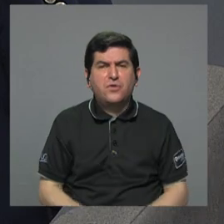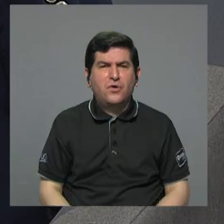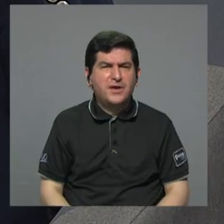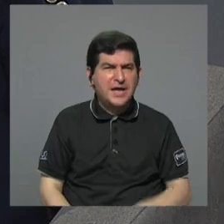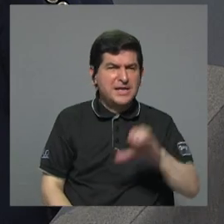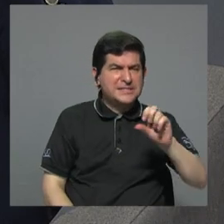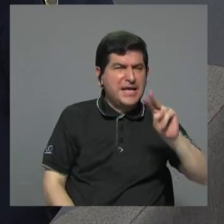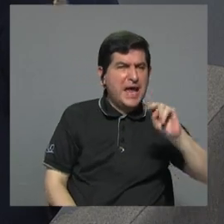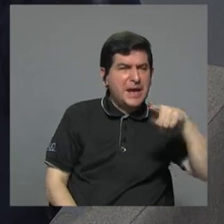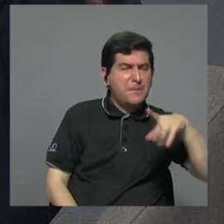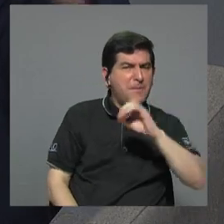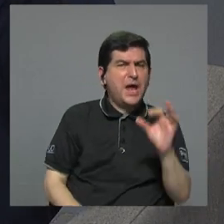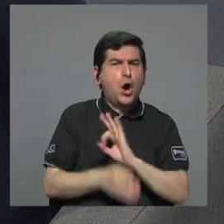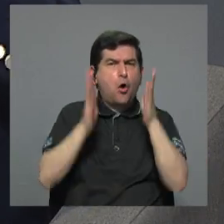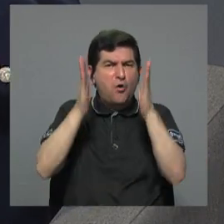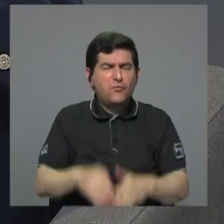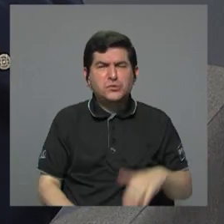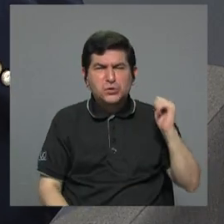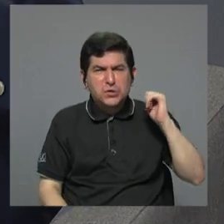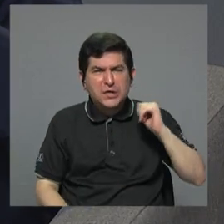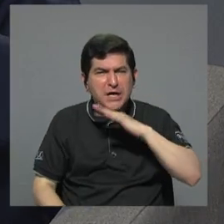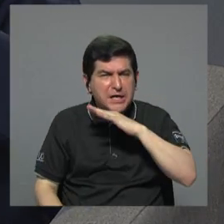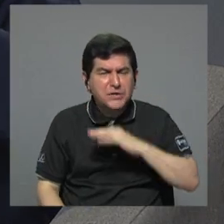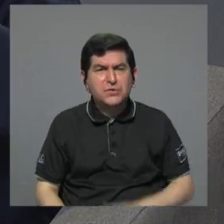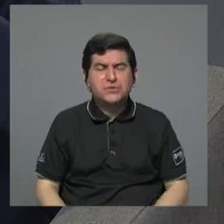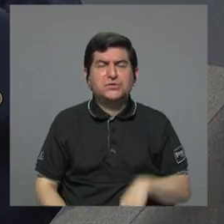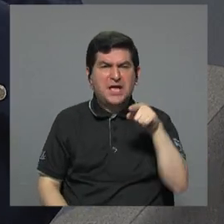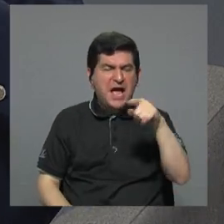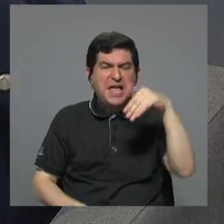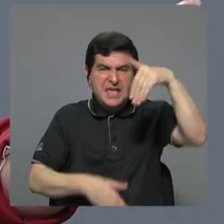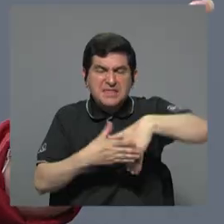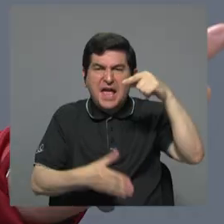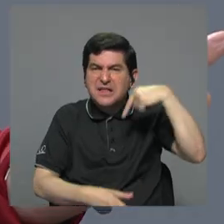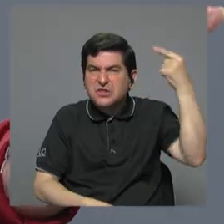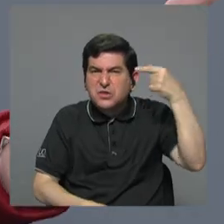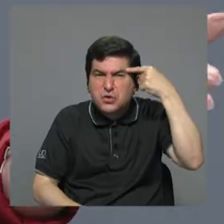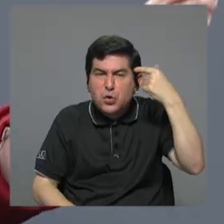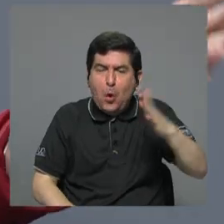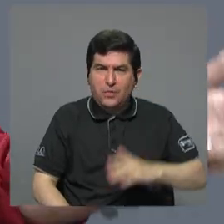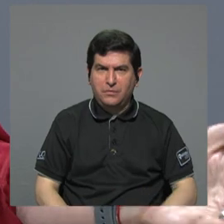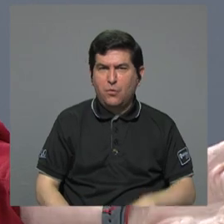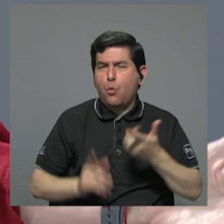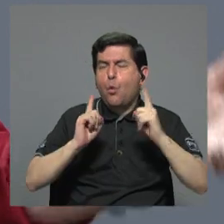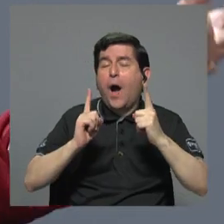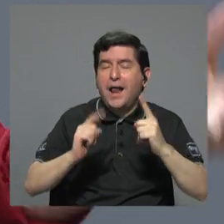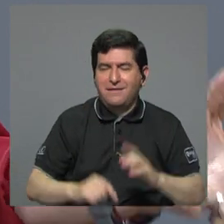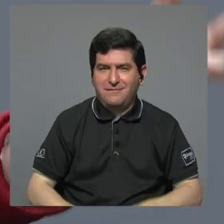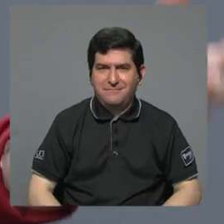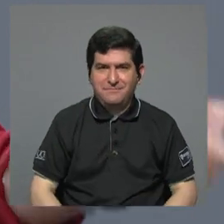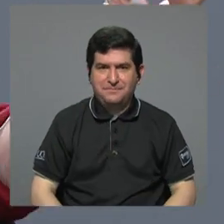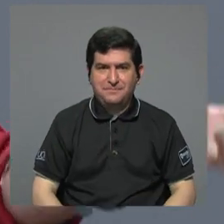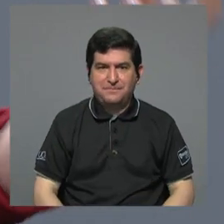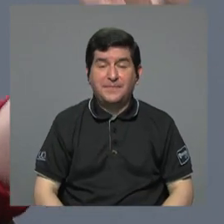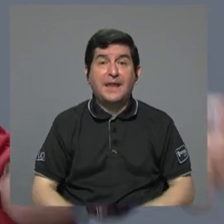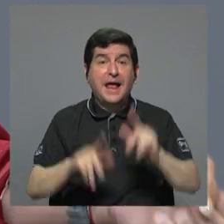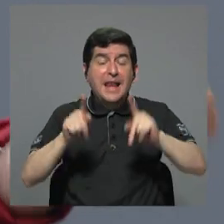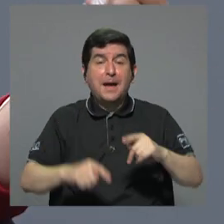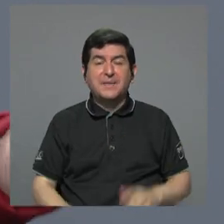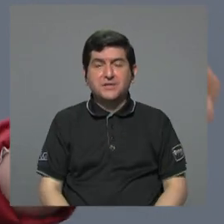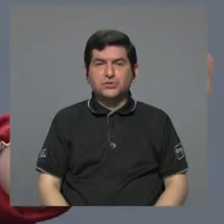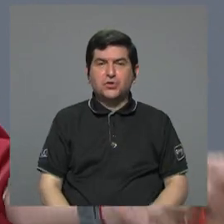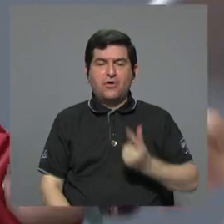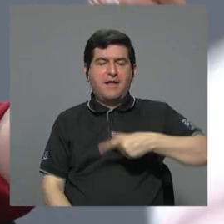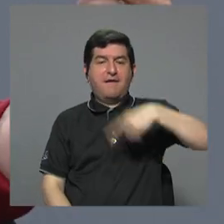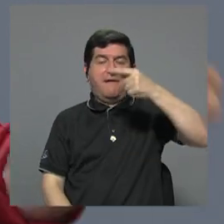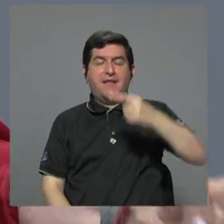funcionarios inútiles y corruptos que peten en los gobiernos? Pero, ¿de quién le toca comprar? El que está gerenciando